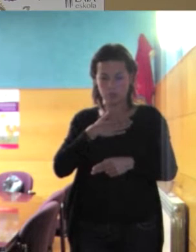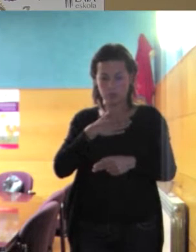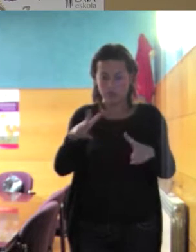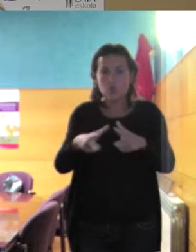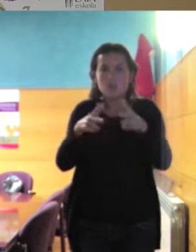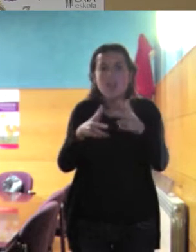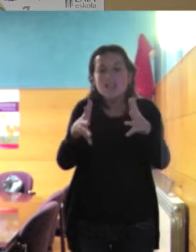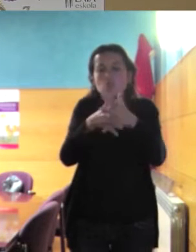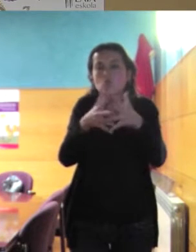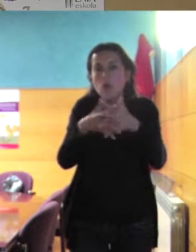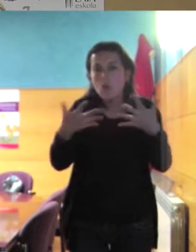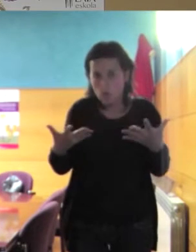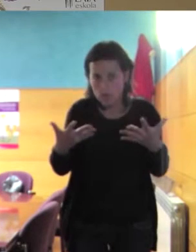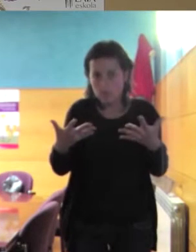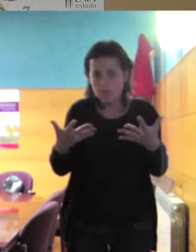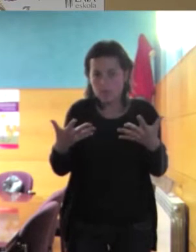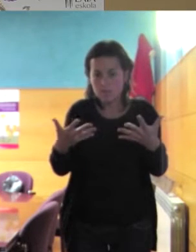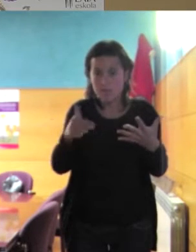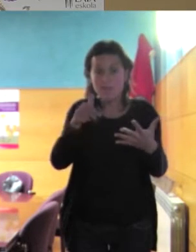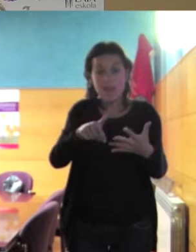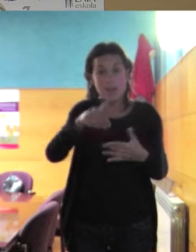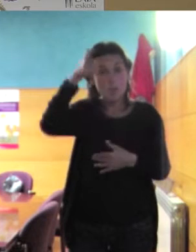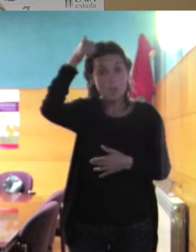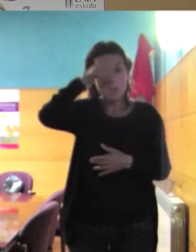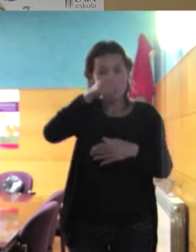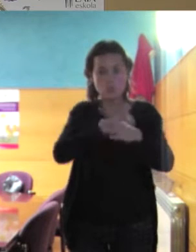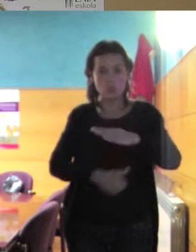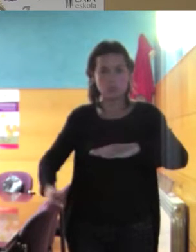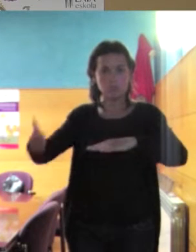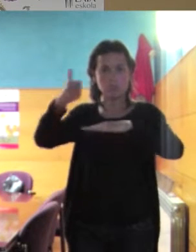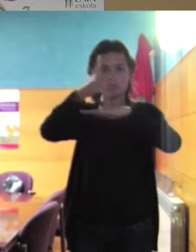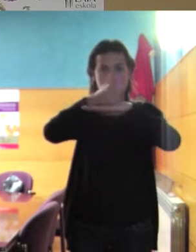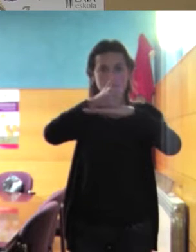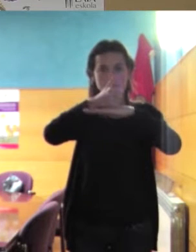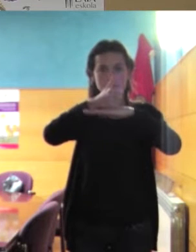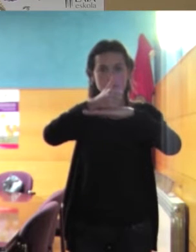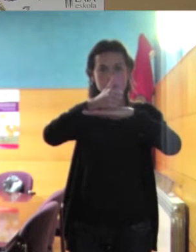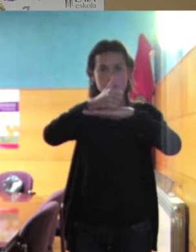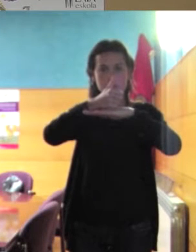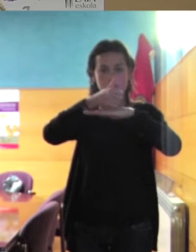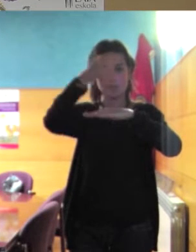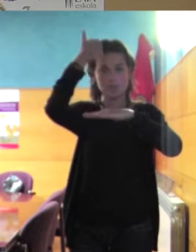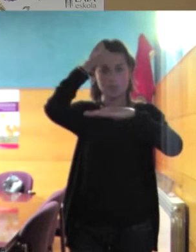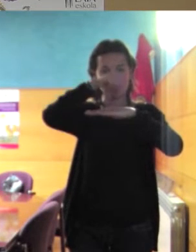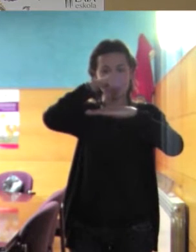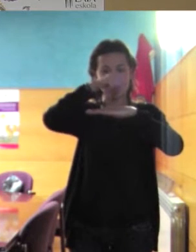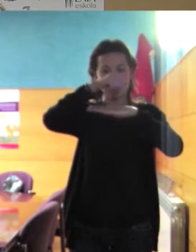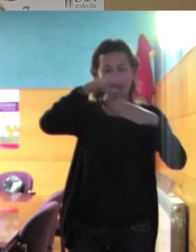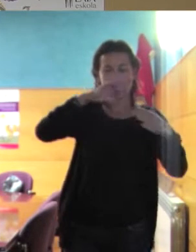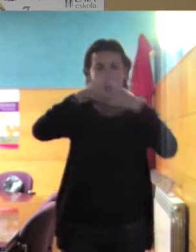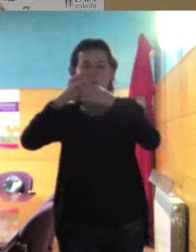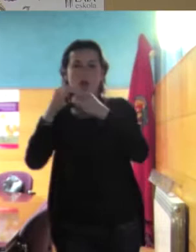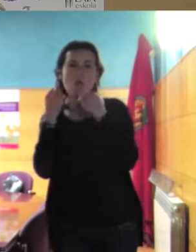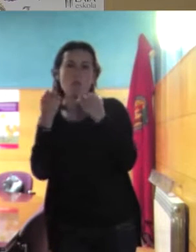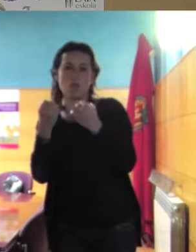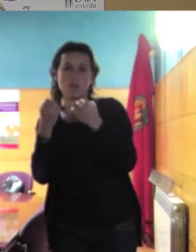en el que el género masculino tiene supremacía y tiene un mayor contacto con el poder. Y